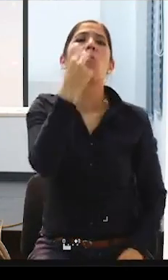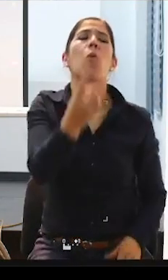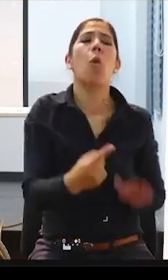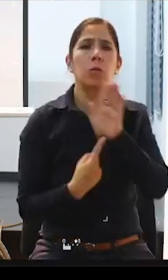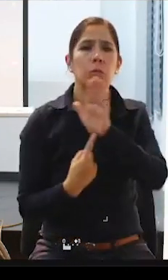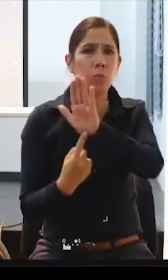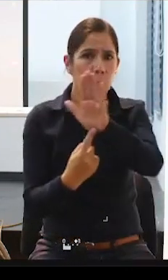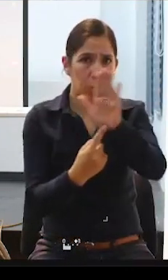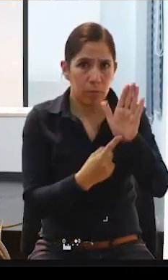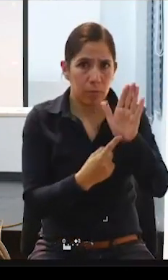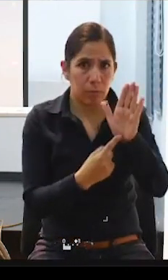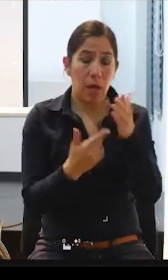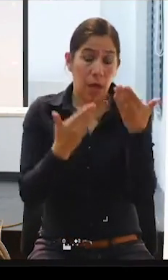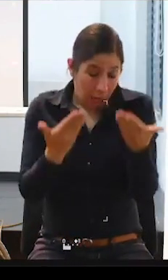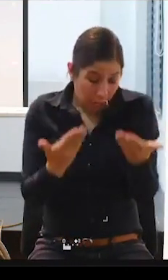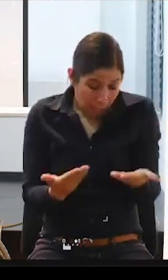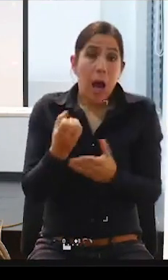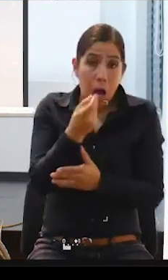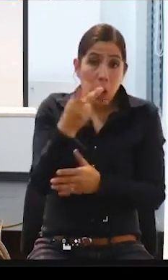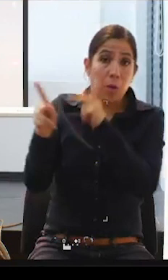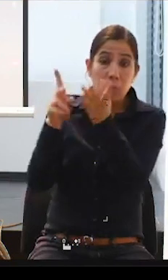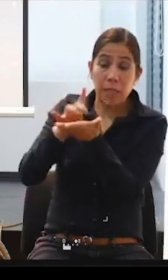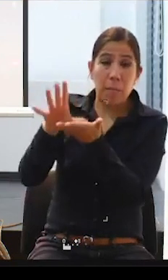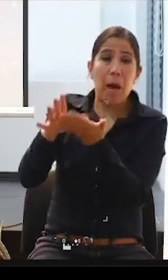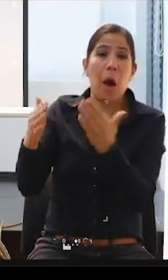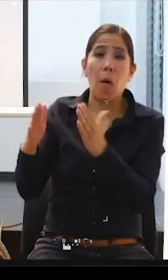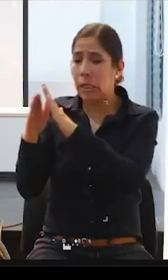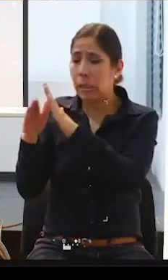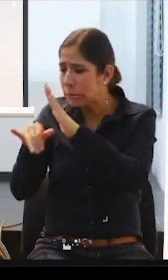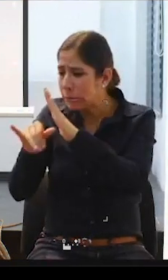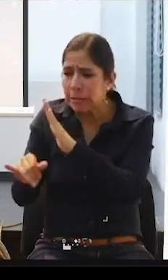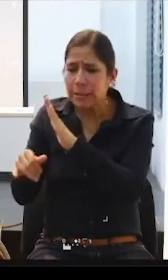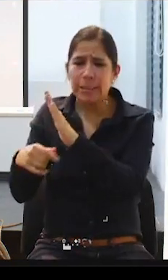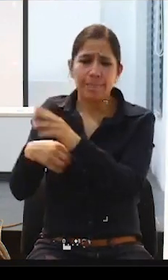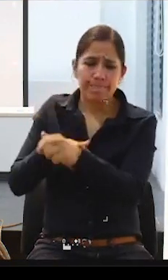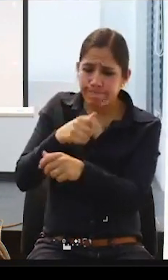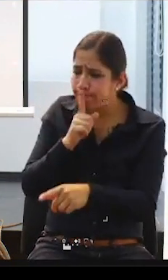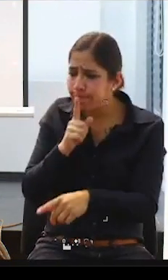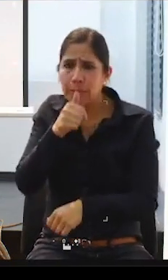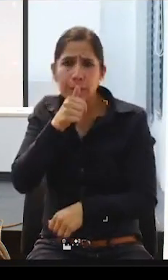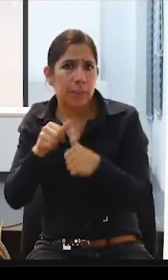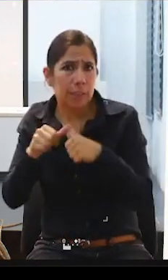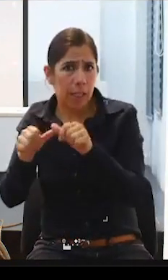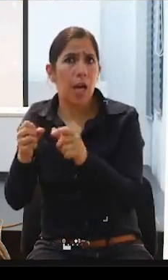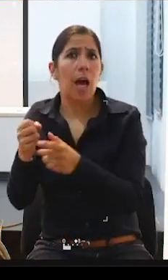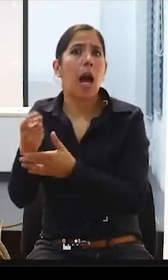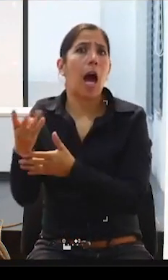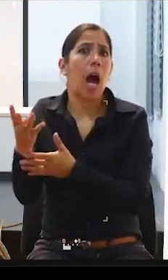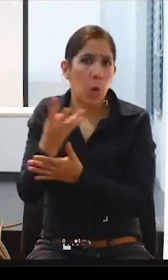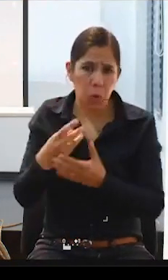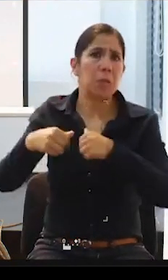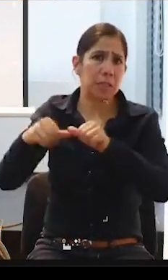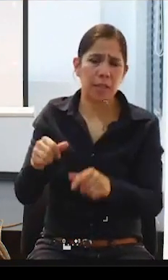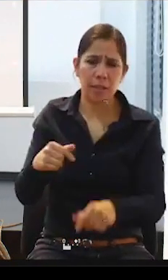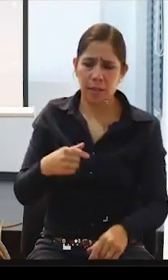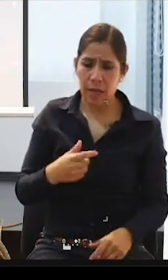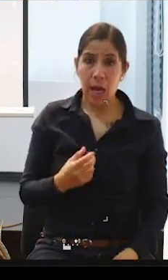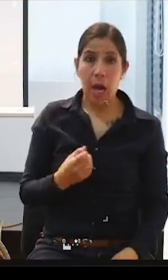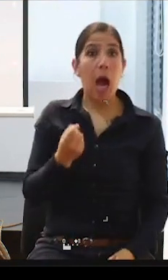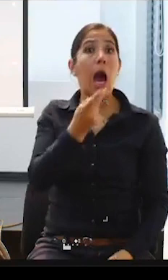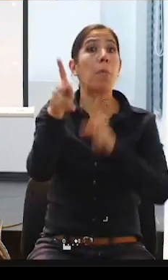están debatiéndose porque eso existe también y hay que hacerlo ver se están debatiendo en si reciben un cuidado